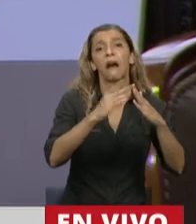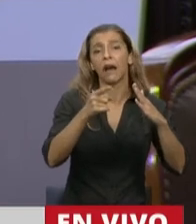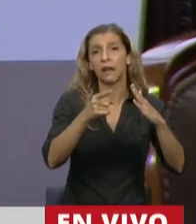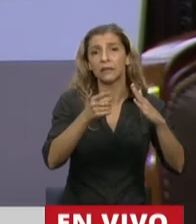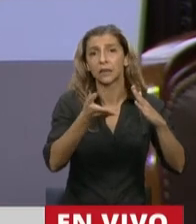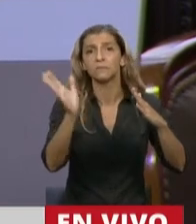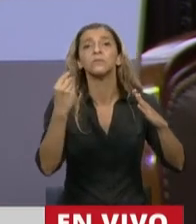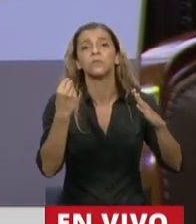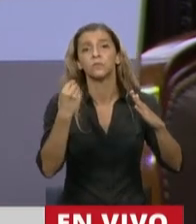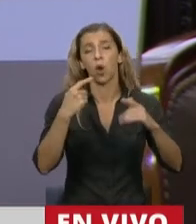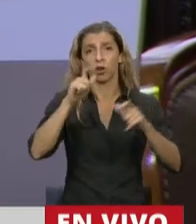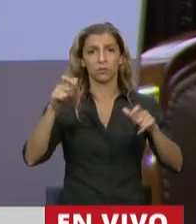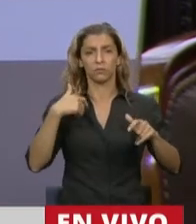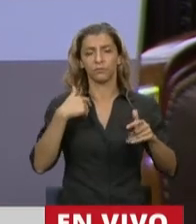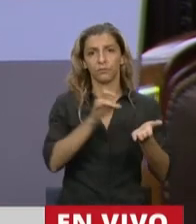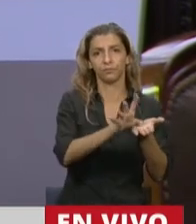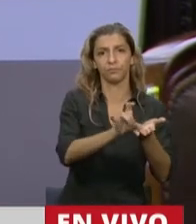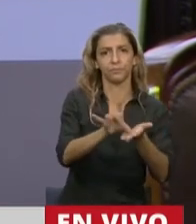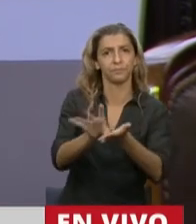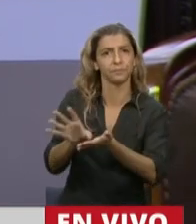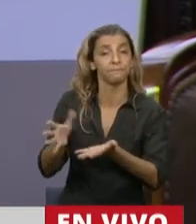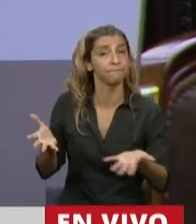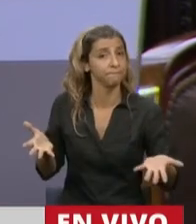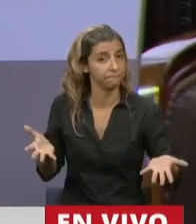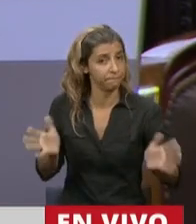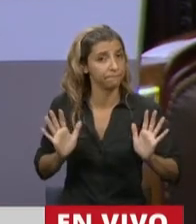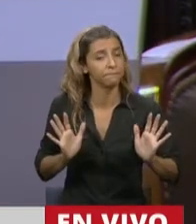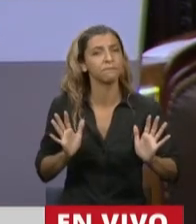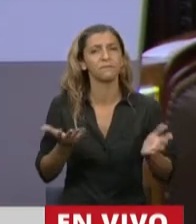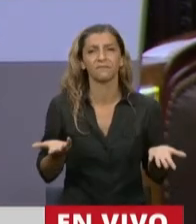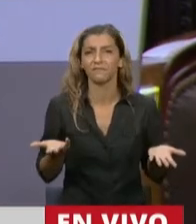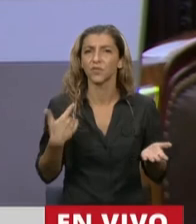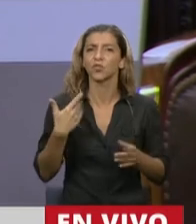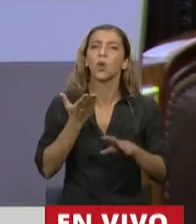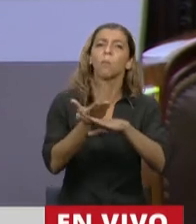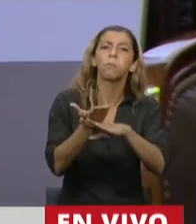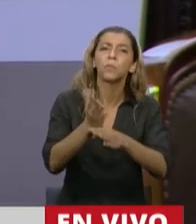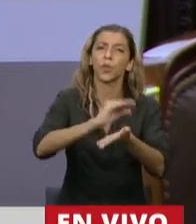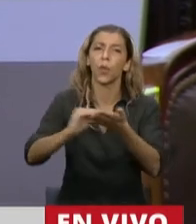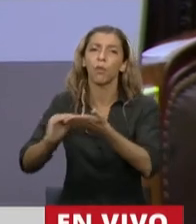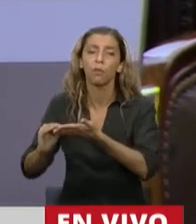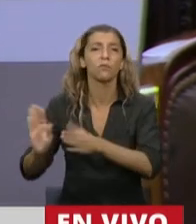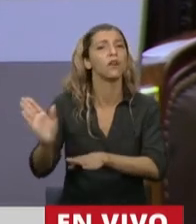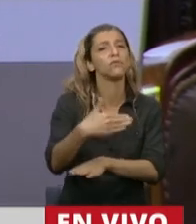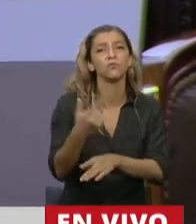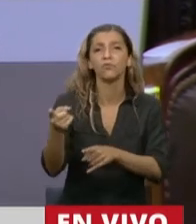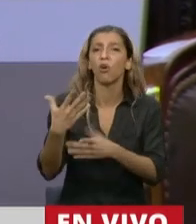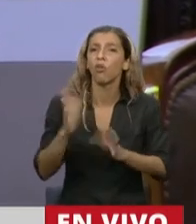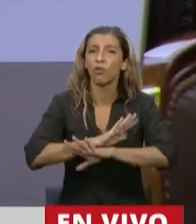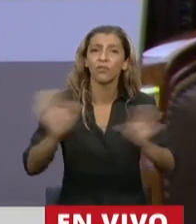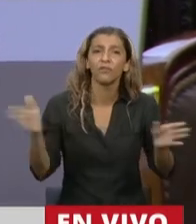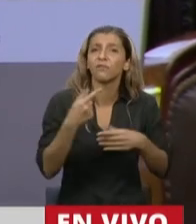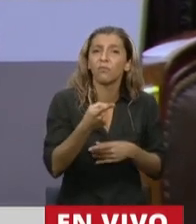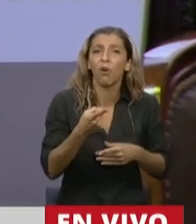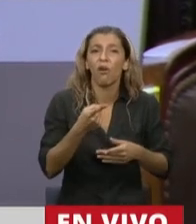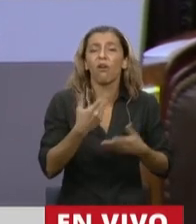desde los diputados y diputadas, que desalojen a esas mujeres y quiero llamar la atención de las autoridades de